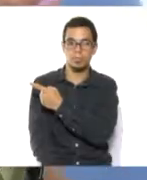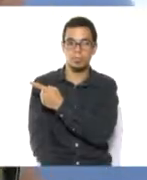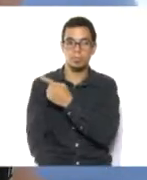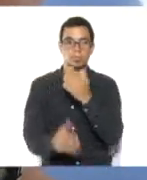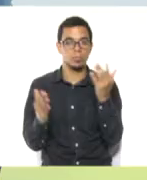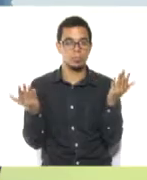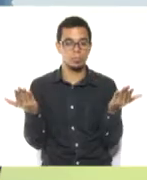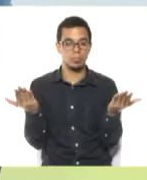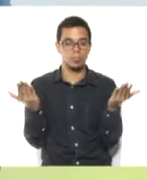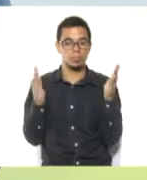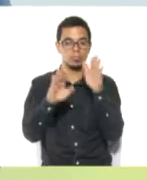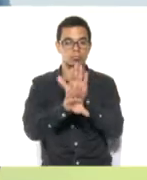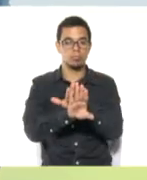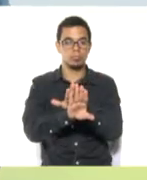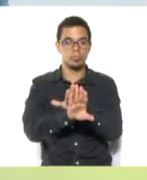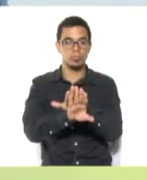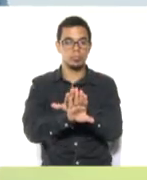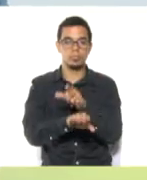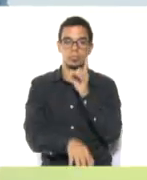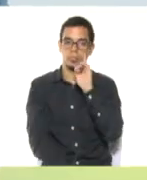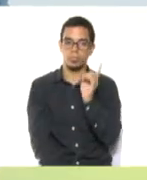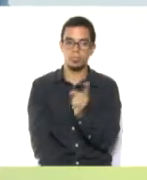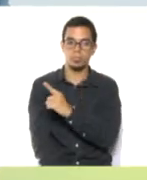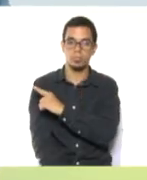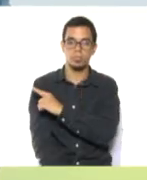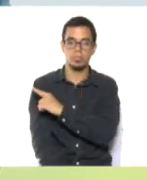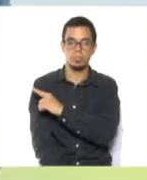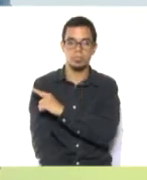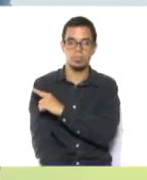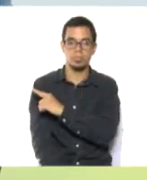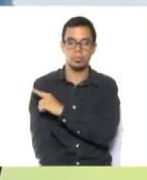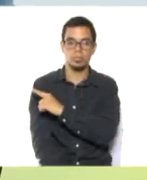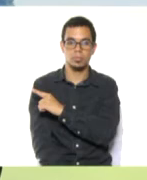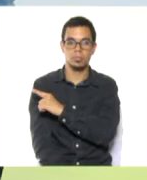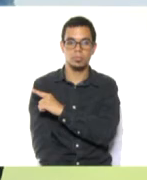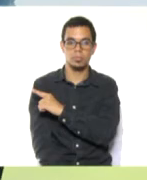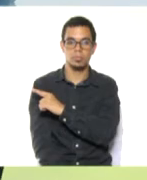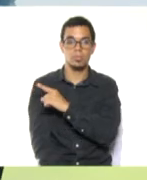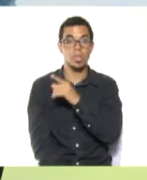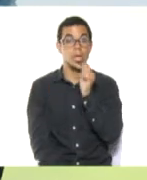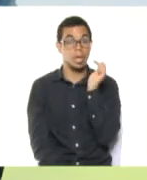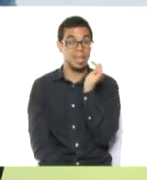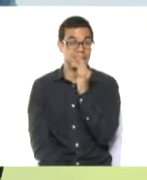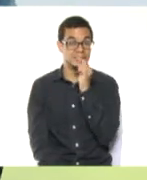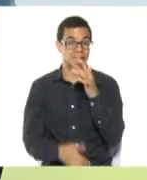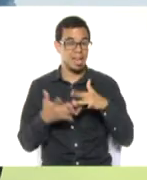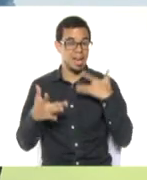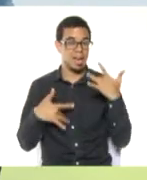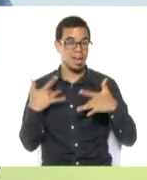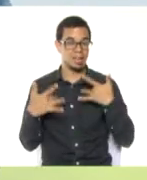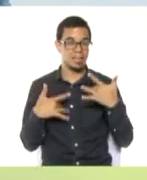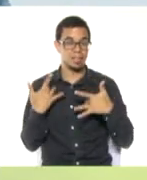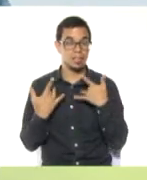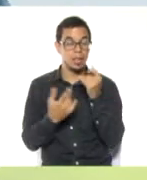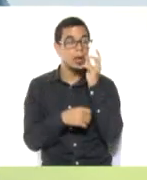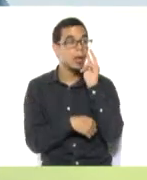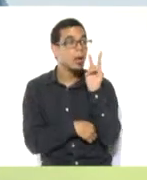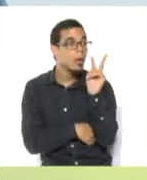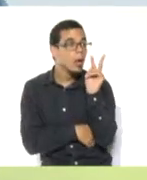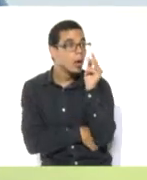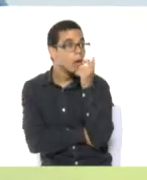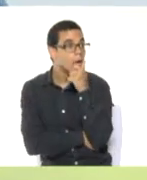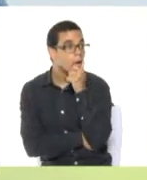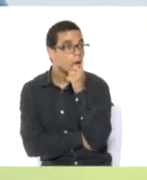doblamos a la mitad, de esta manera. Este tipo de actividades a los niños y a las niñas les encanta,